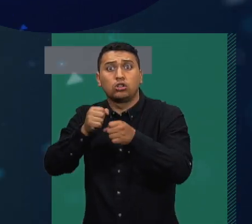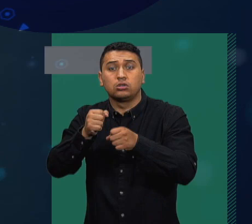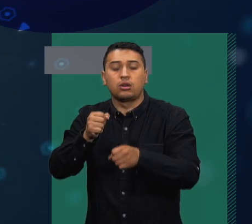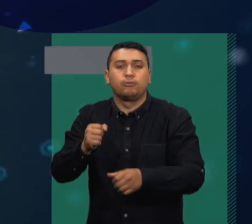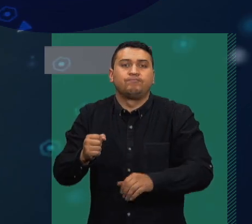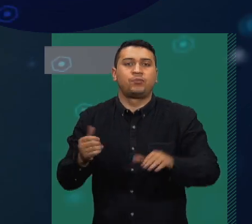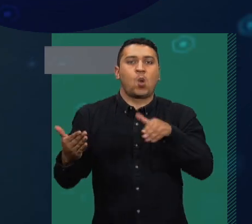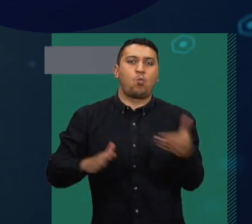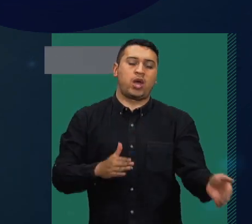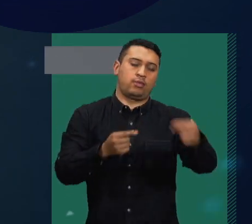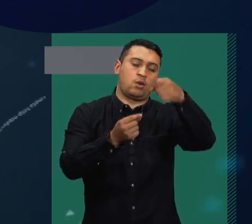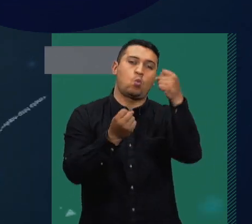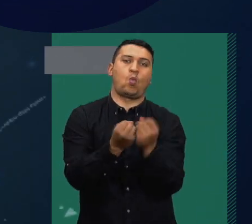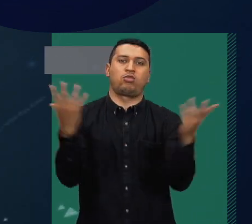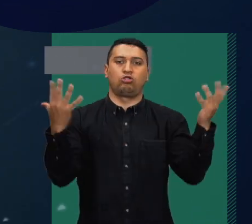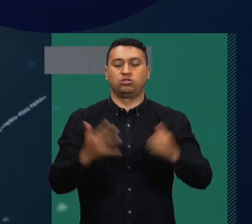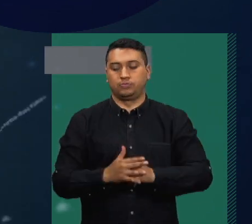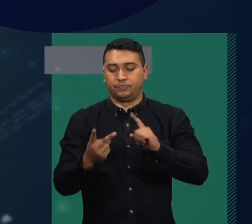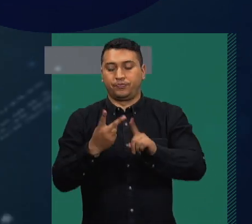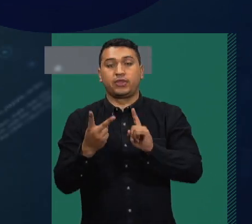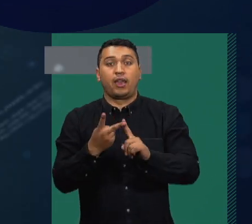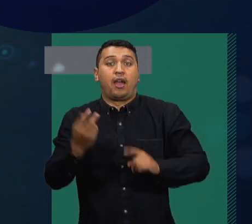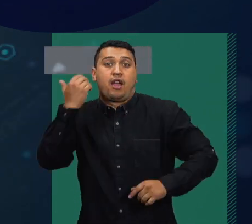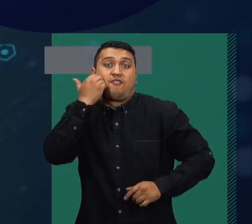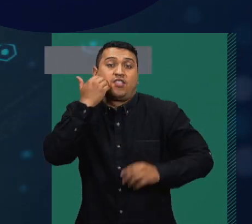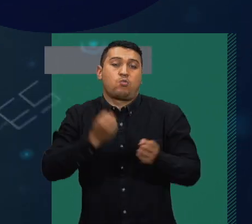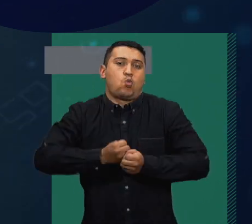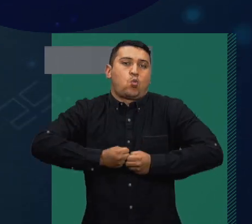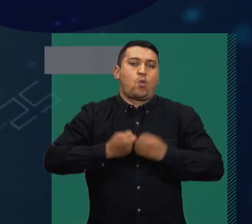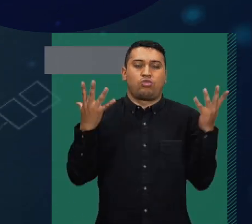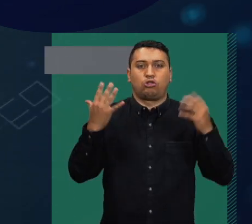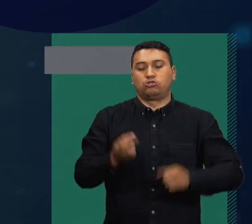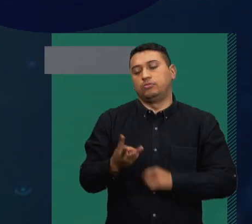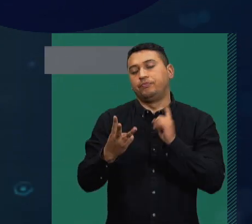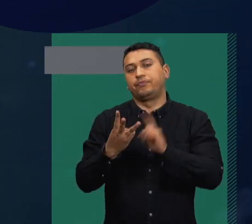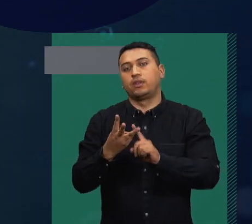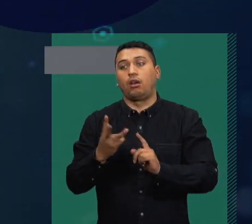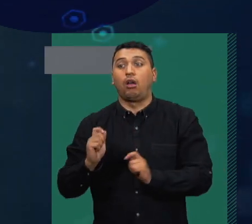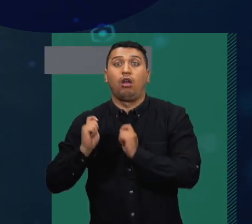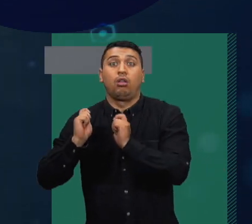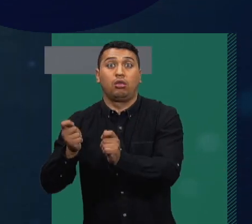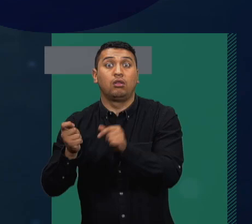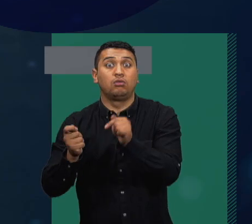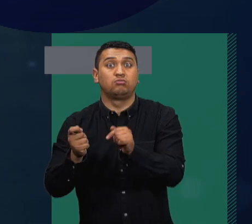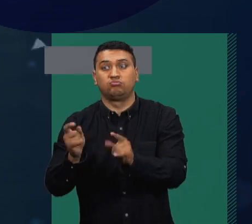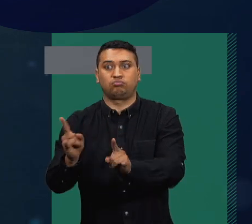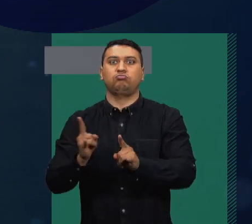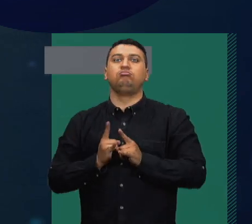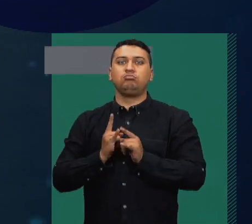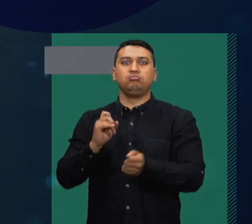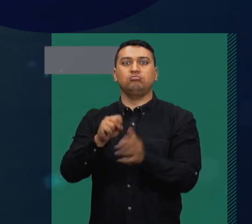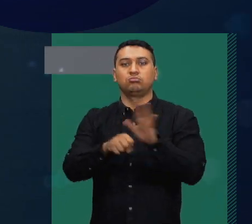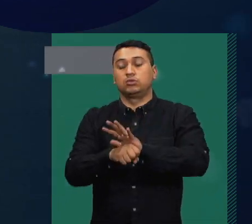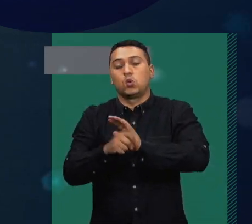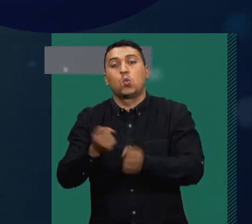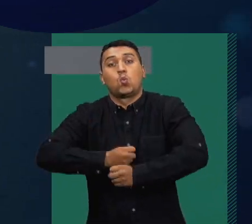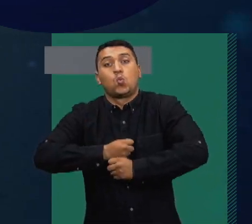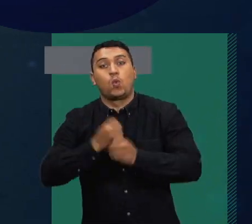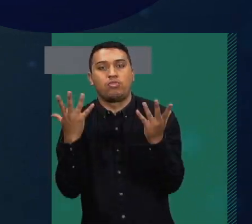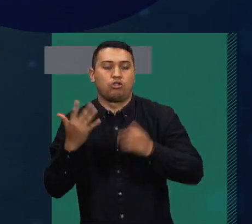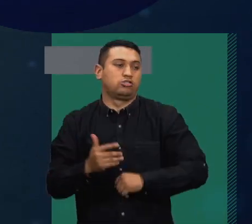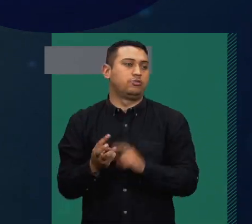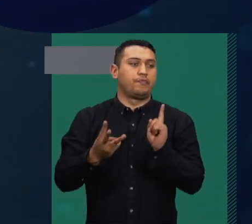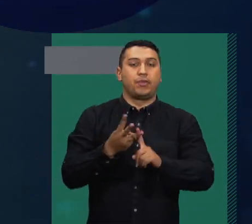parece que los médicos oímos esto todos los días y lo vivimos. Entonces, estamos preparados, pero la población no lo está. La población está pensando en arena de belleza, repartir el cubo,